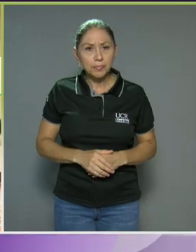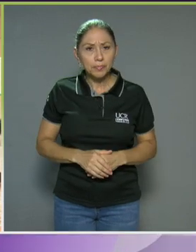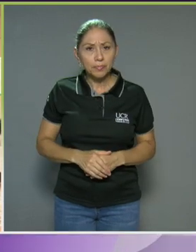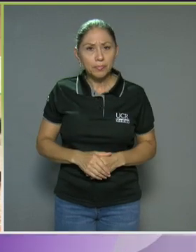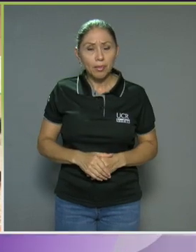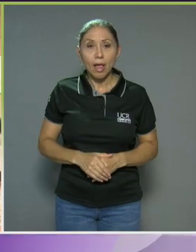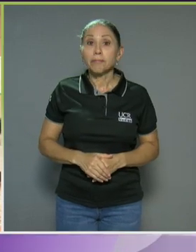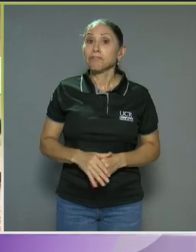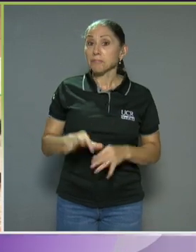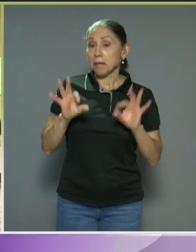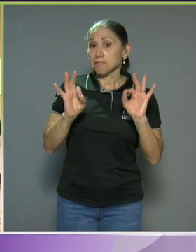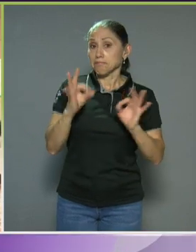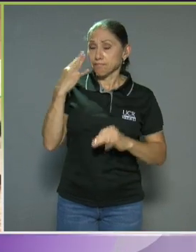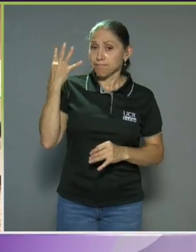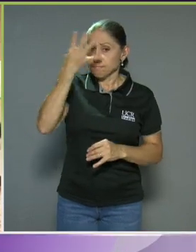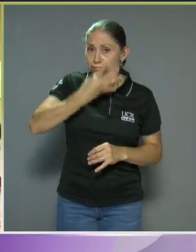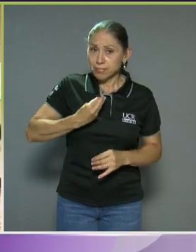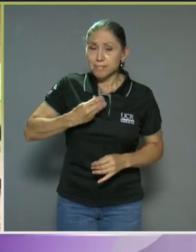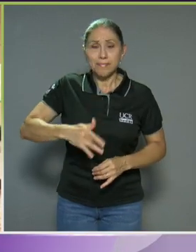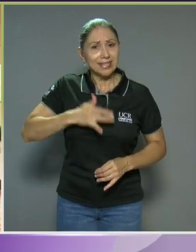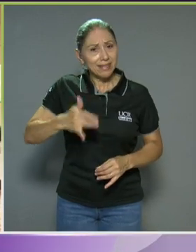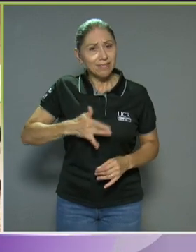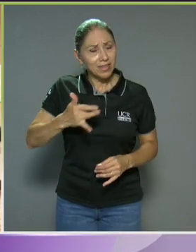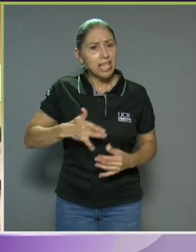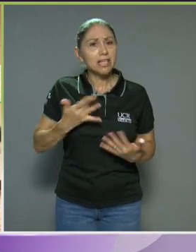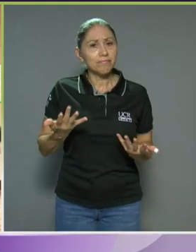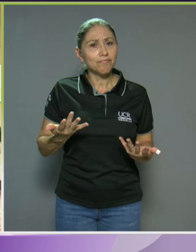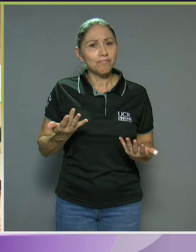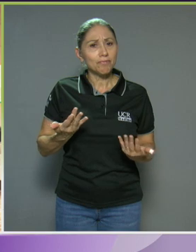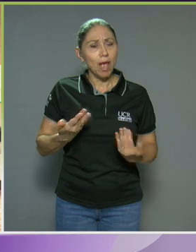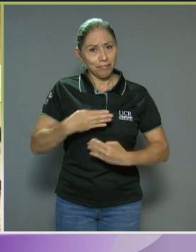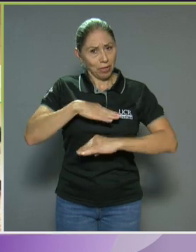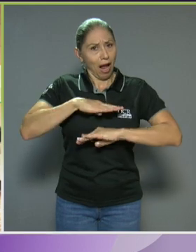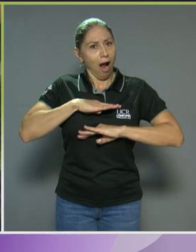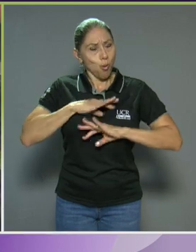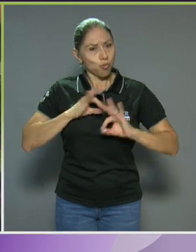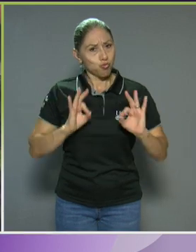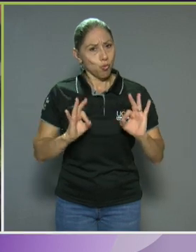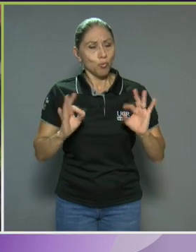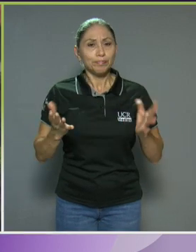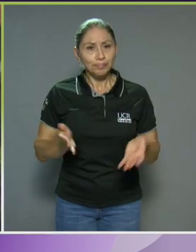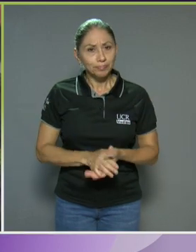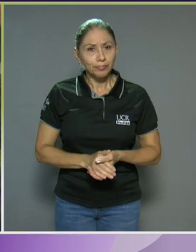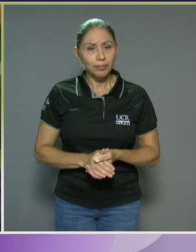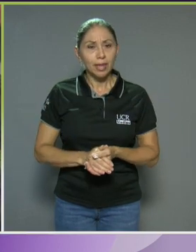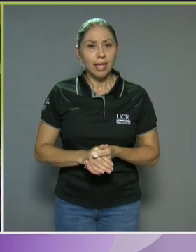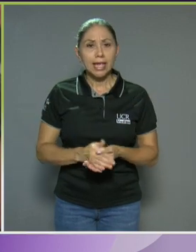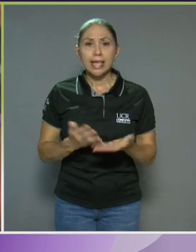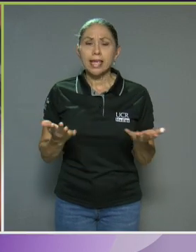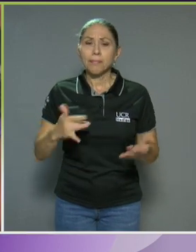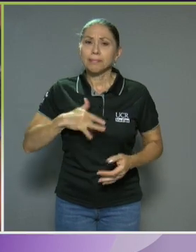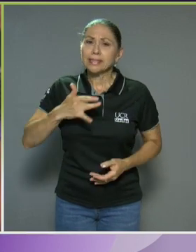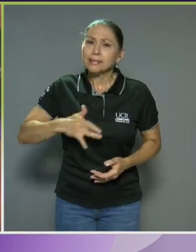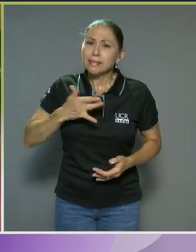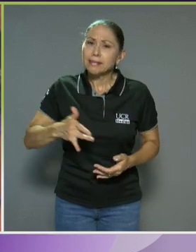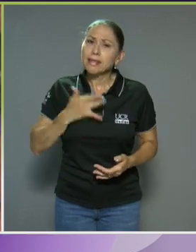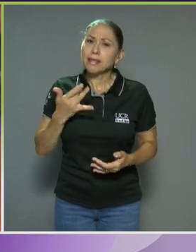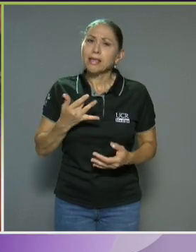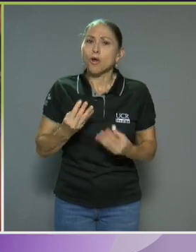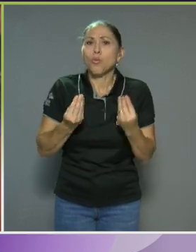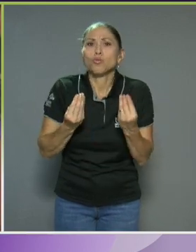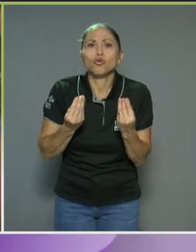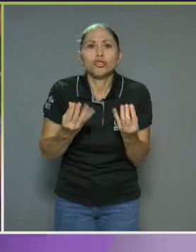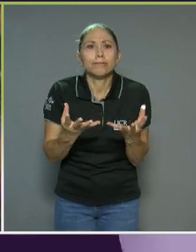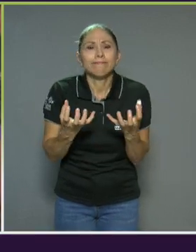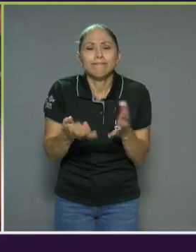Bien lindo y me sentí arrugosa y me sentí tomada de